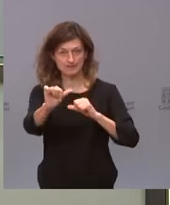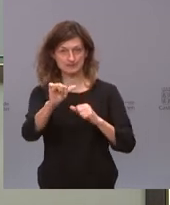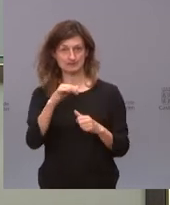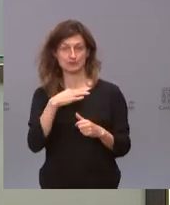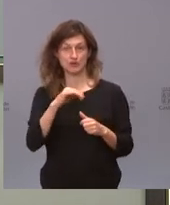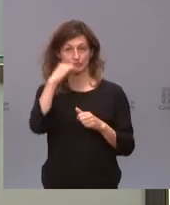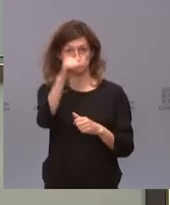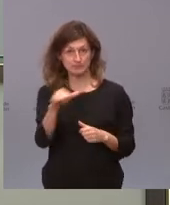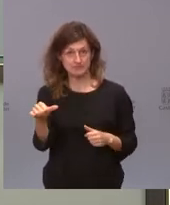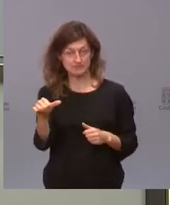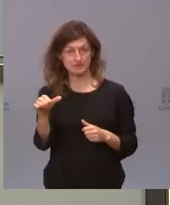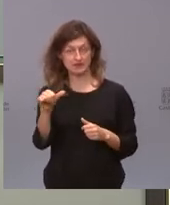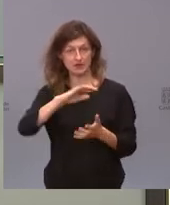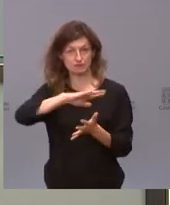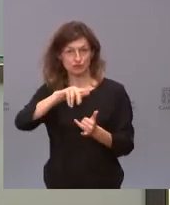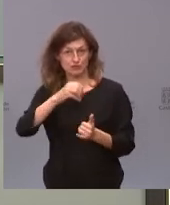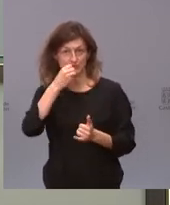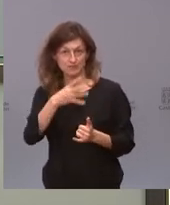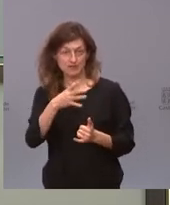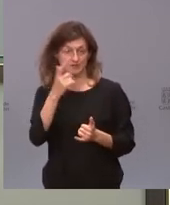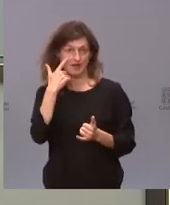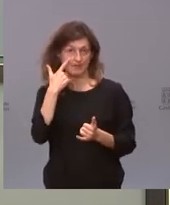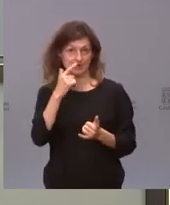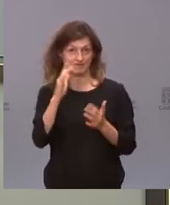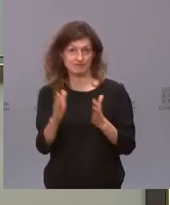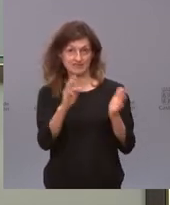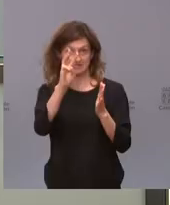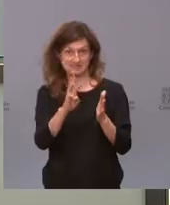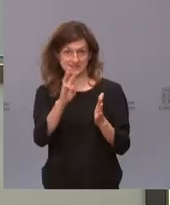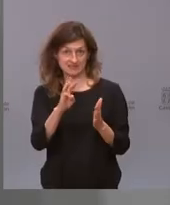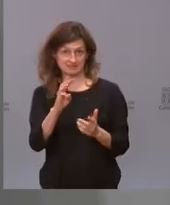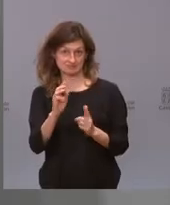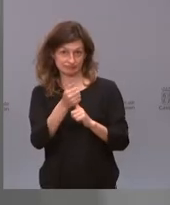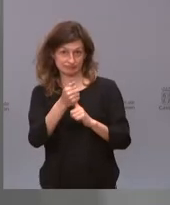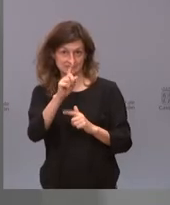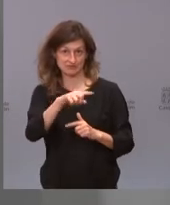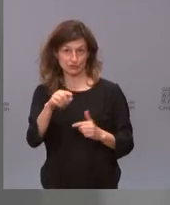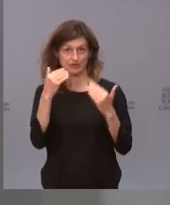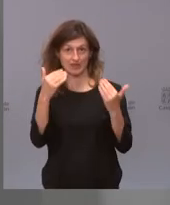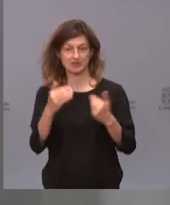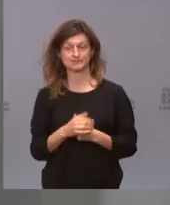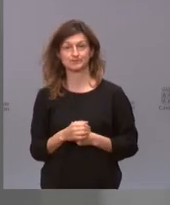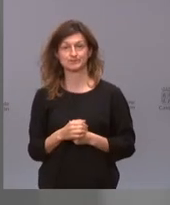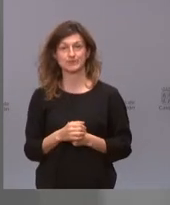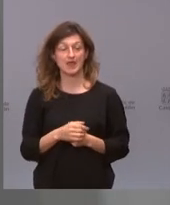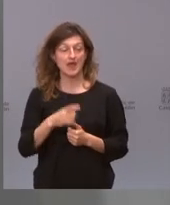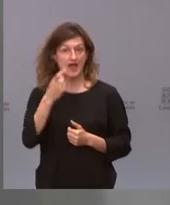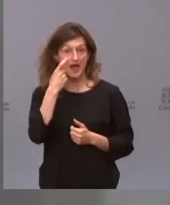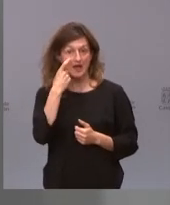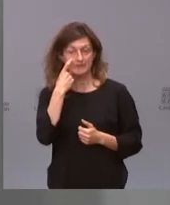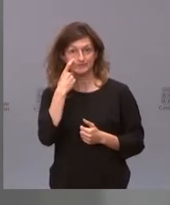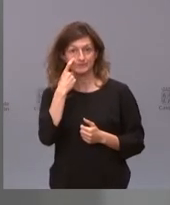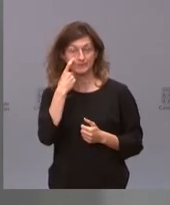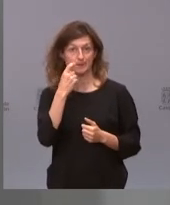la próxima semana puede haber buenas noticias para alguna provincia que pase a fase 3. Gracias. Bueno, vamos a ver. El utilizar